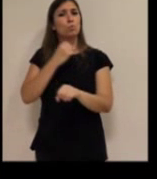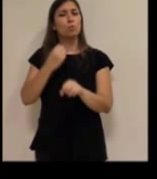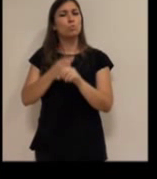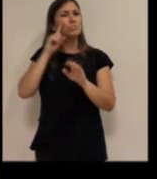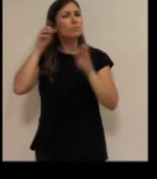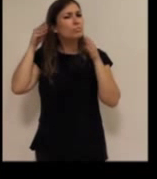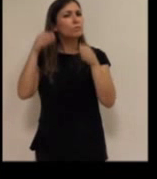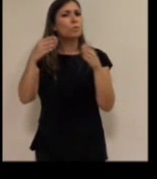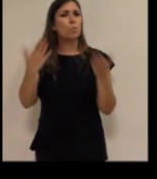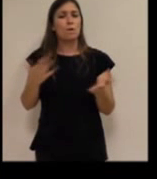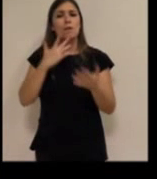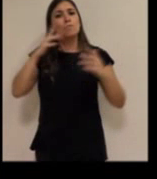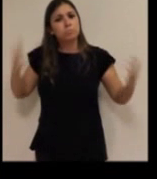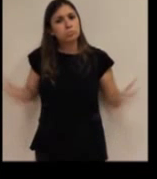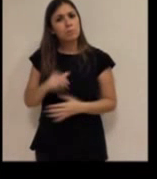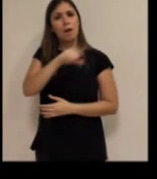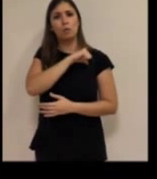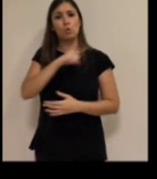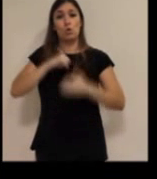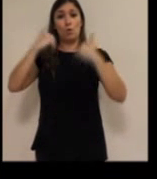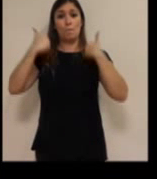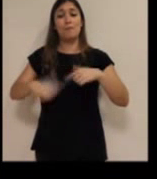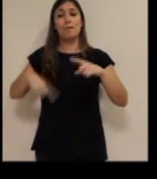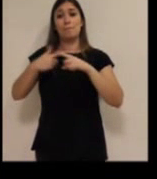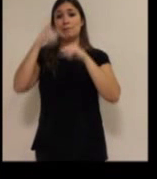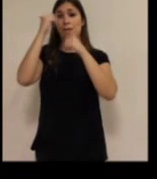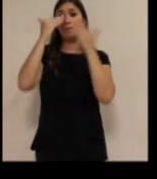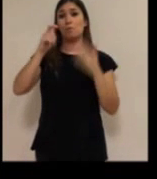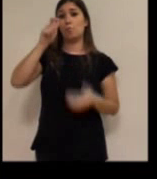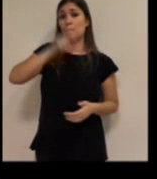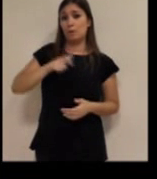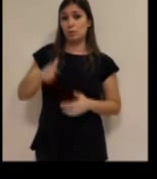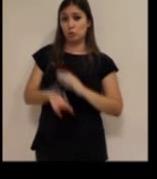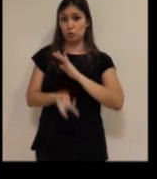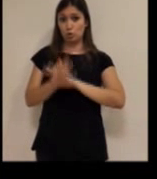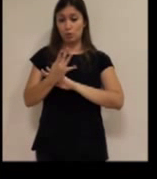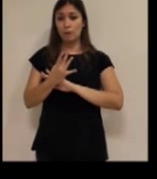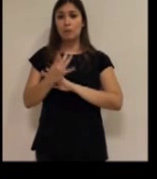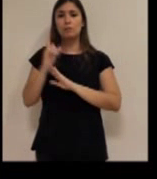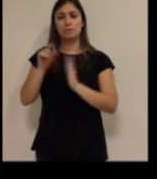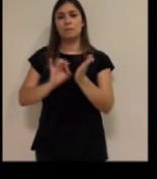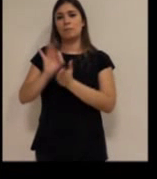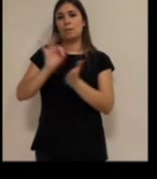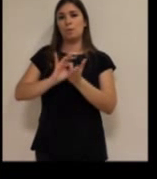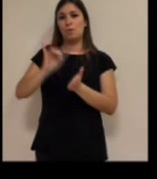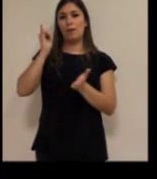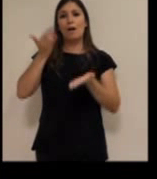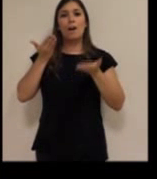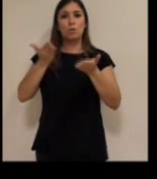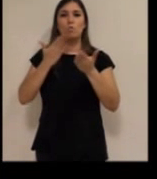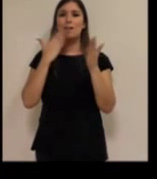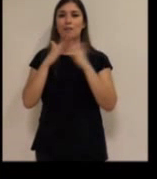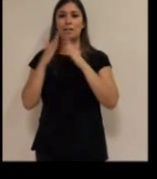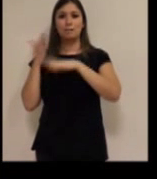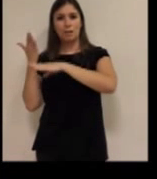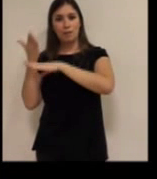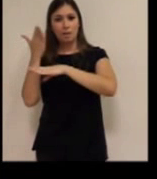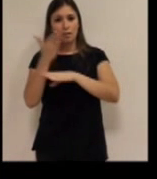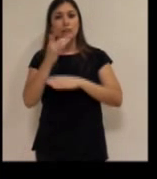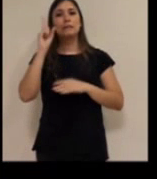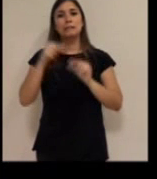están dirigidas a promover la autonomía personal y la atención a las personas y prestan servicios de ayuda a domicilio,